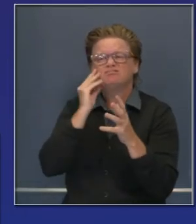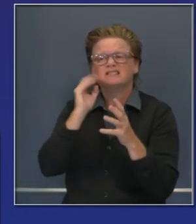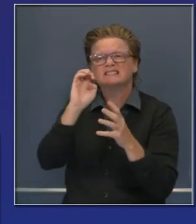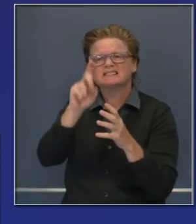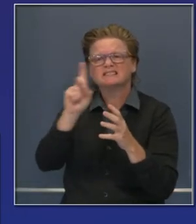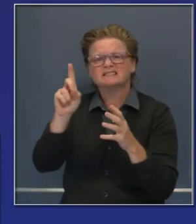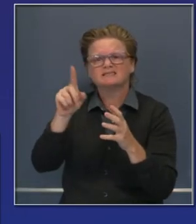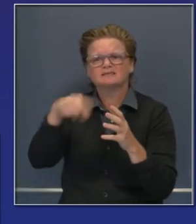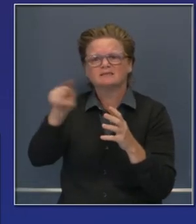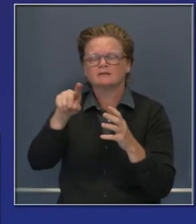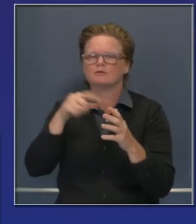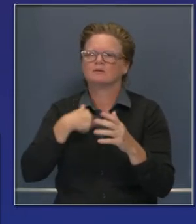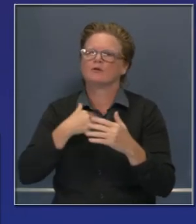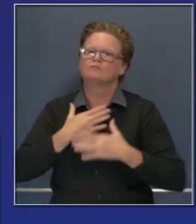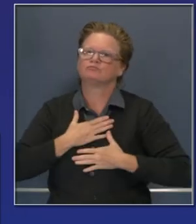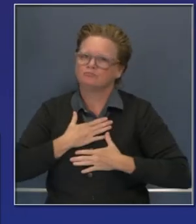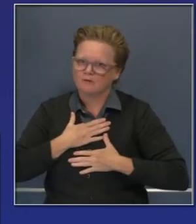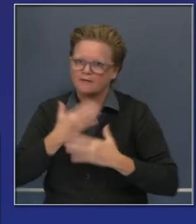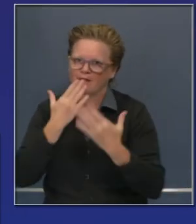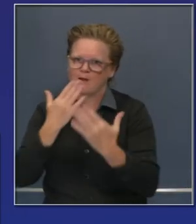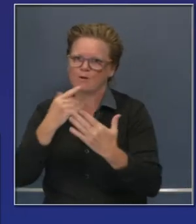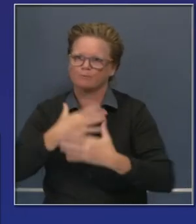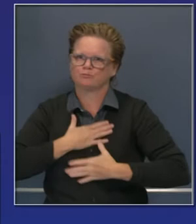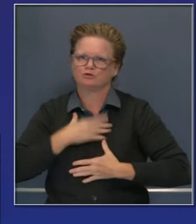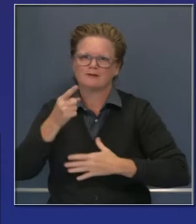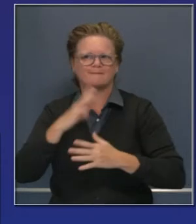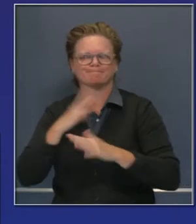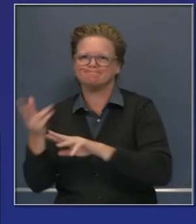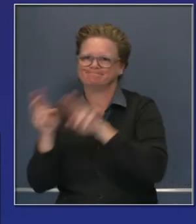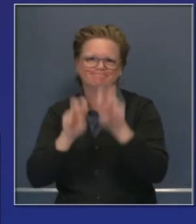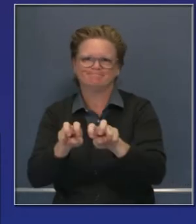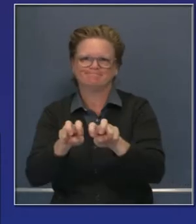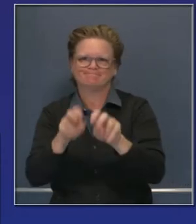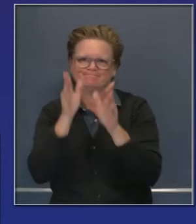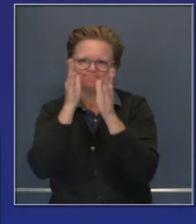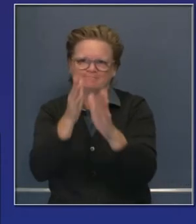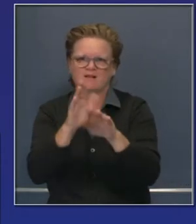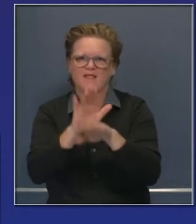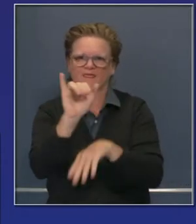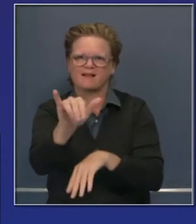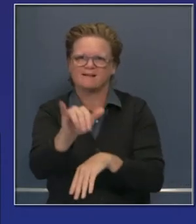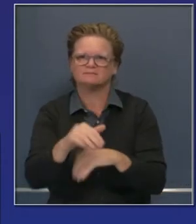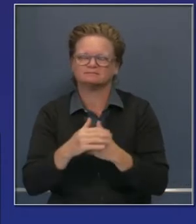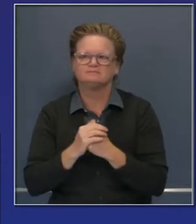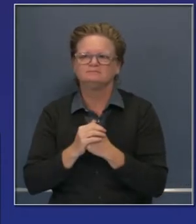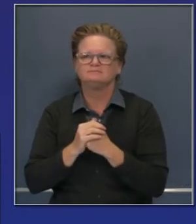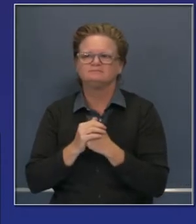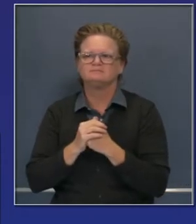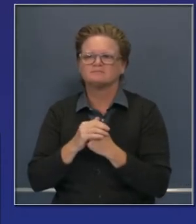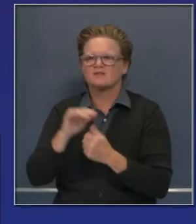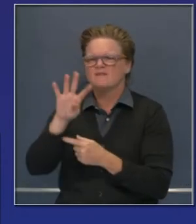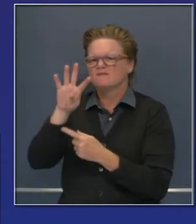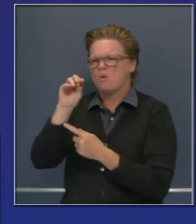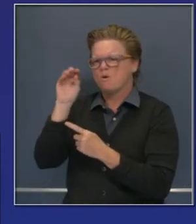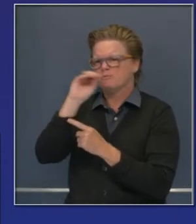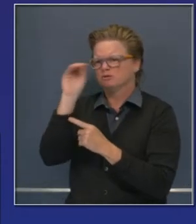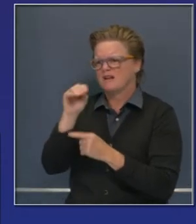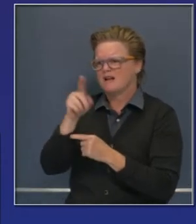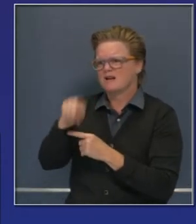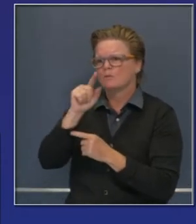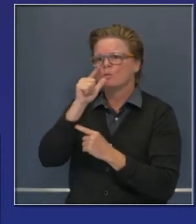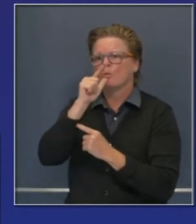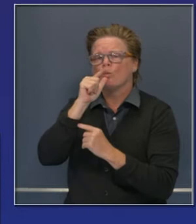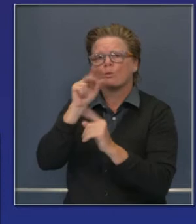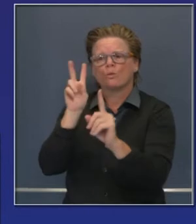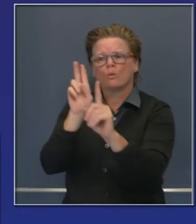idea de refijar, de reelaborar el sistema. Estamos hablando del 40% de esas solicitudes que se